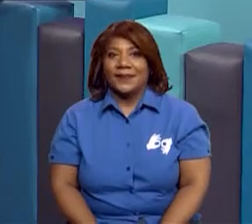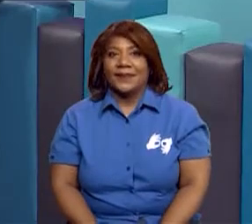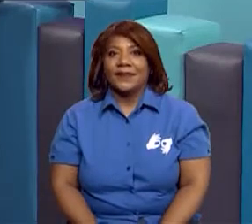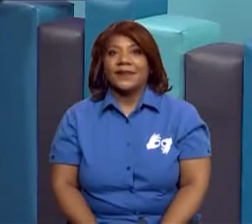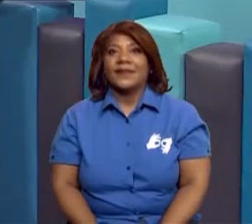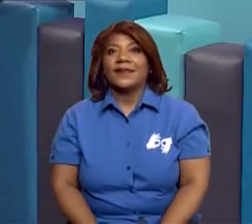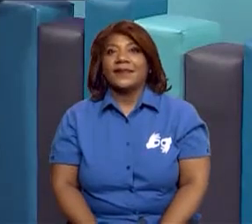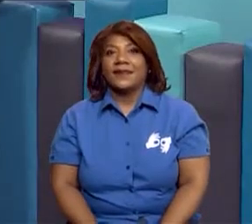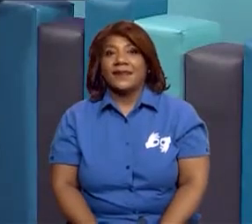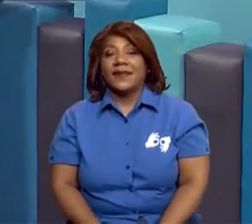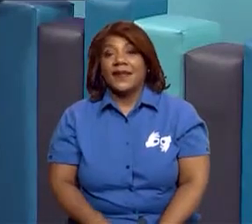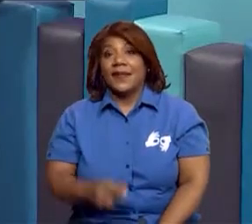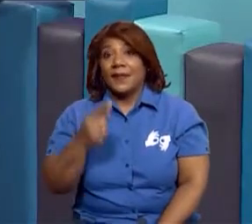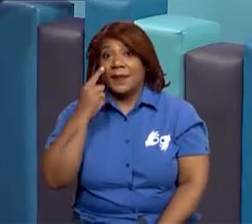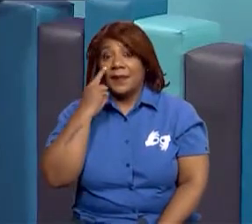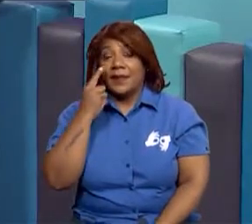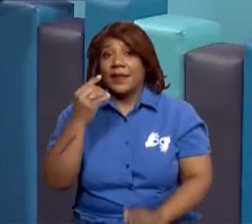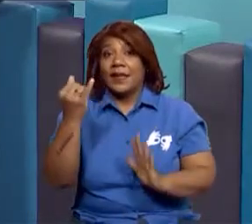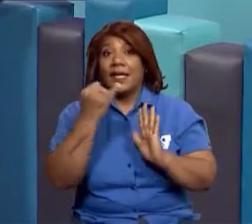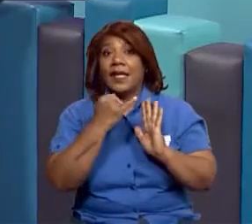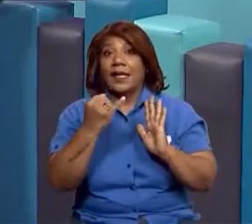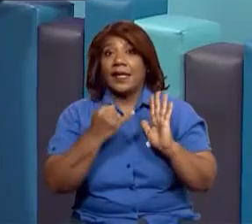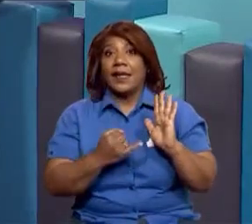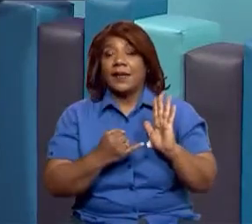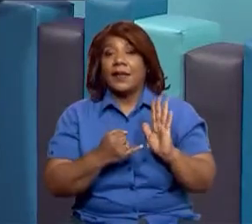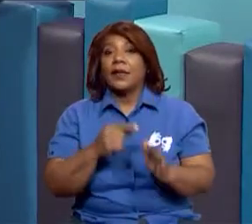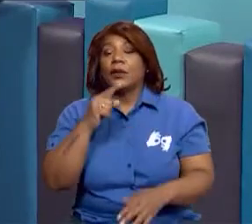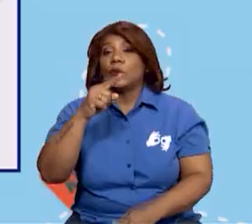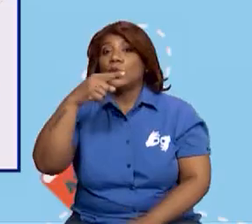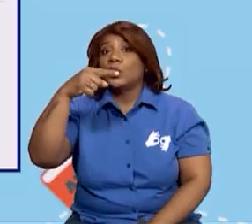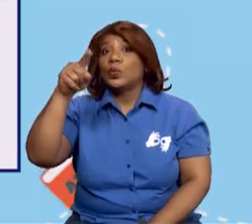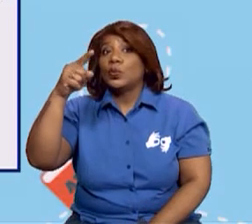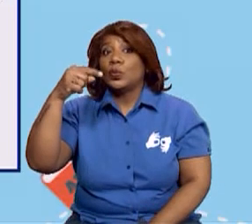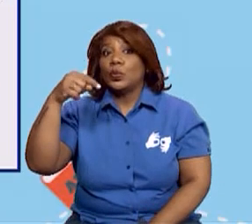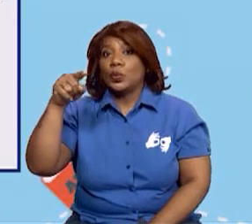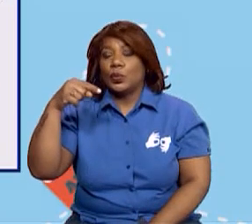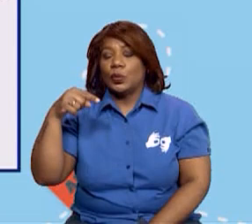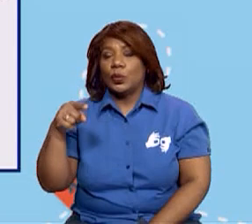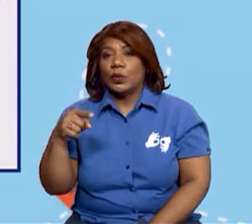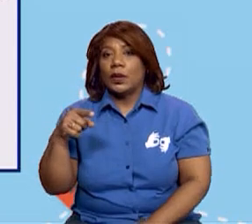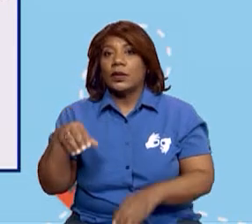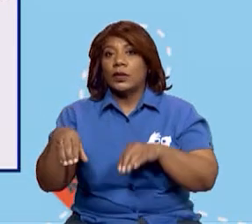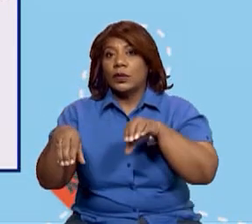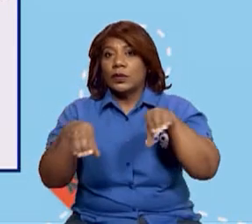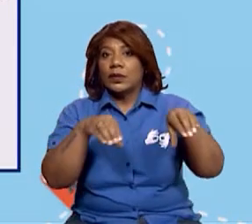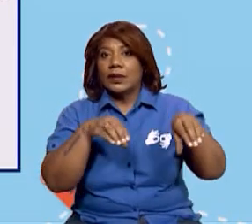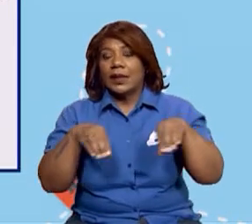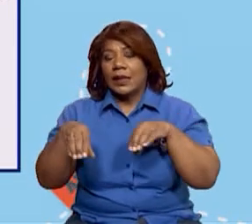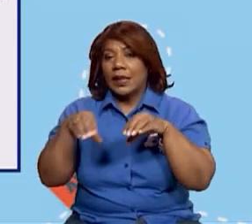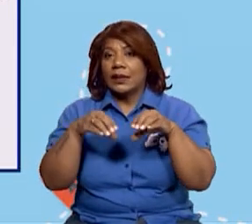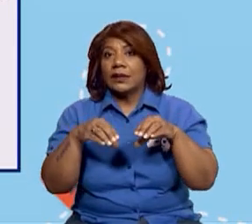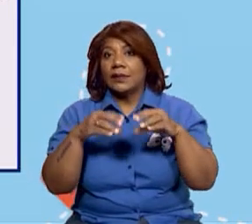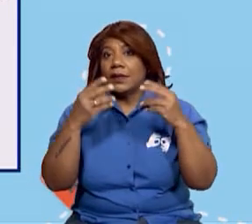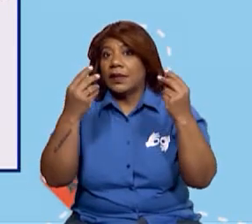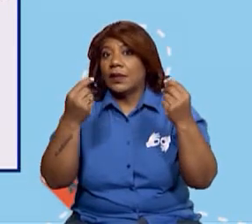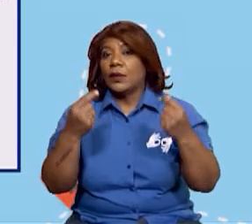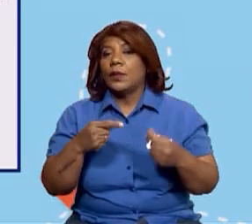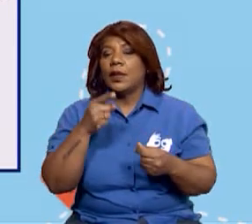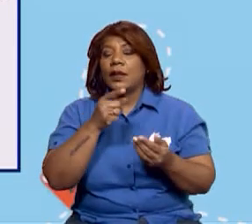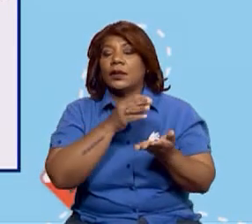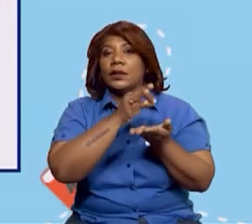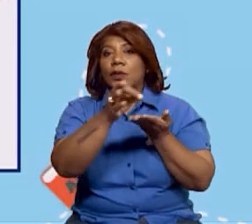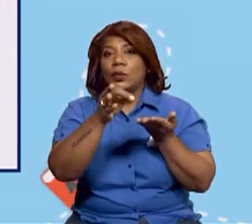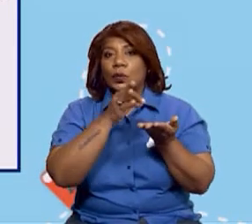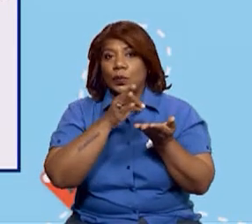También vas a observar esta imagen y vas a poner un gancho sobre la actividad económica que se da en tu provincia.